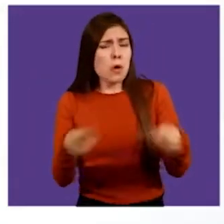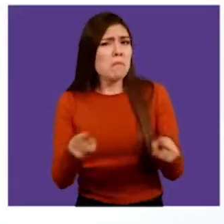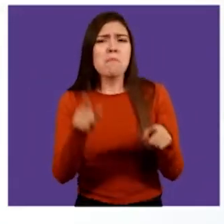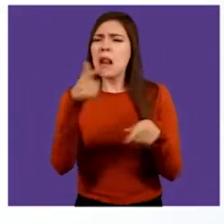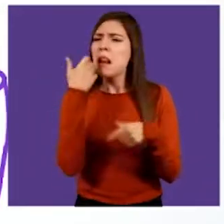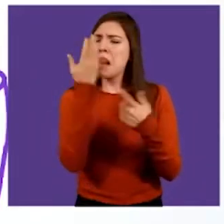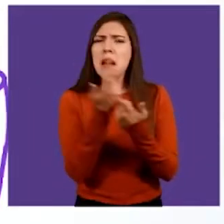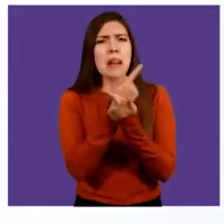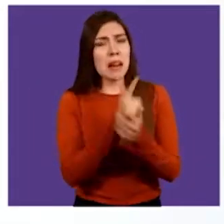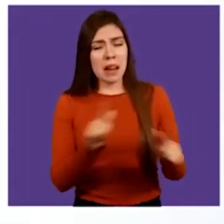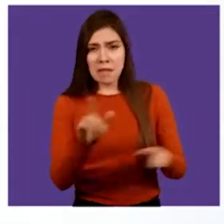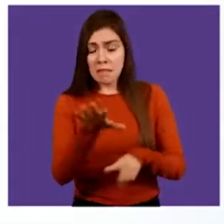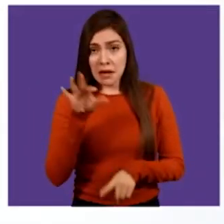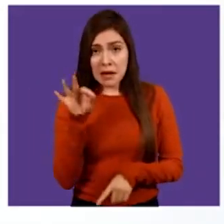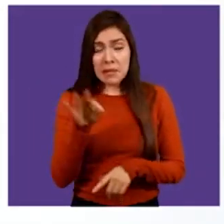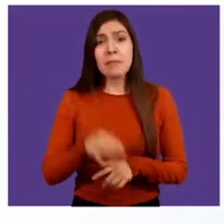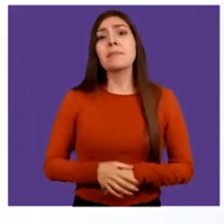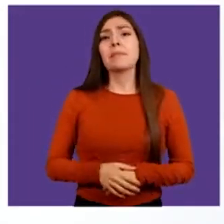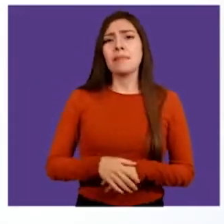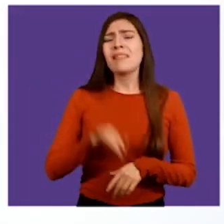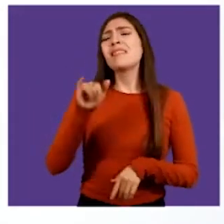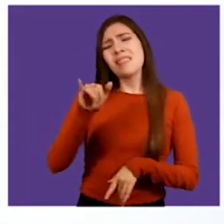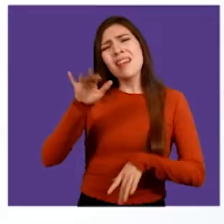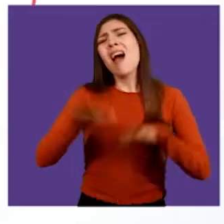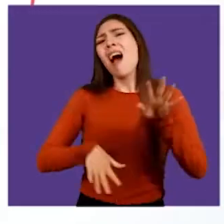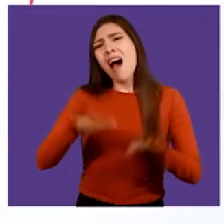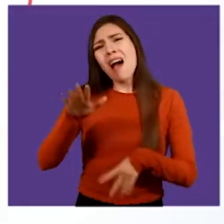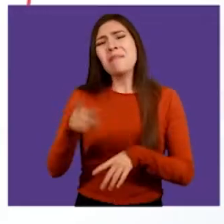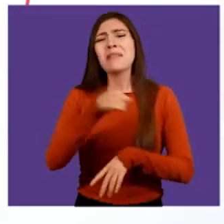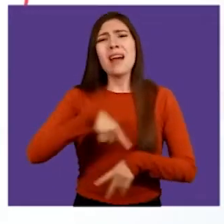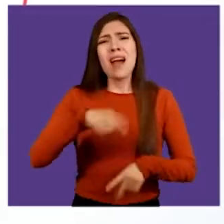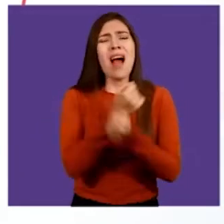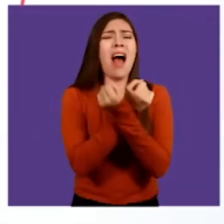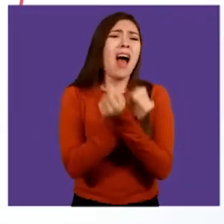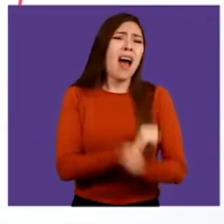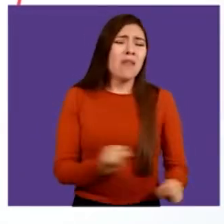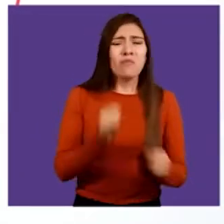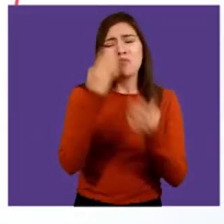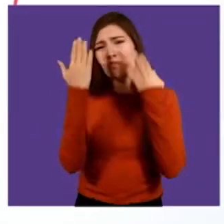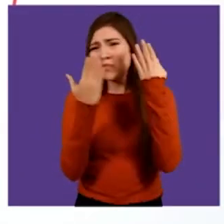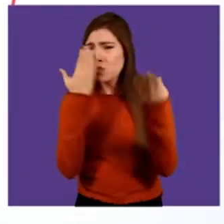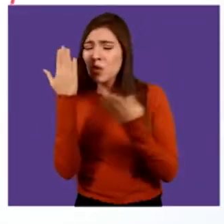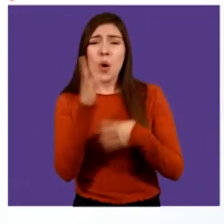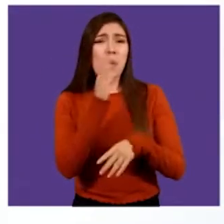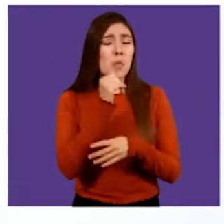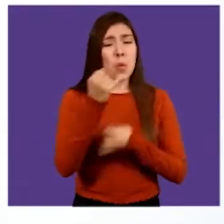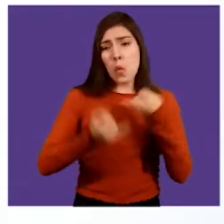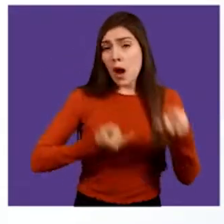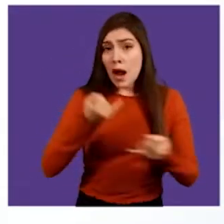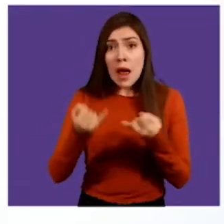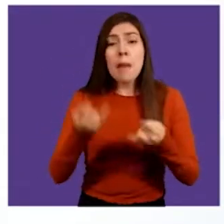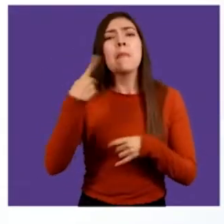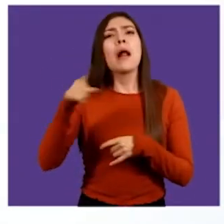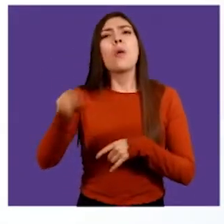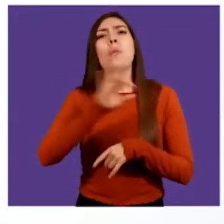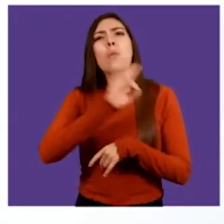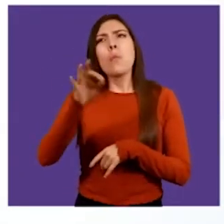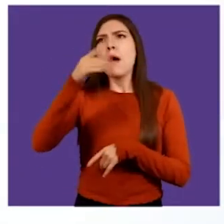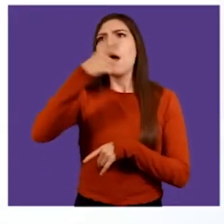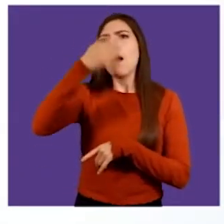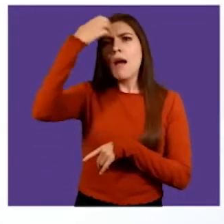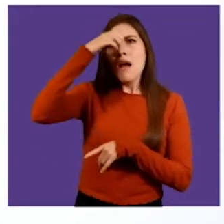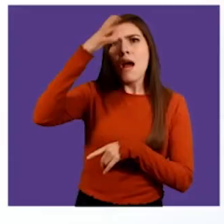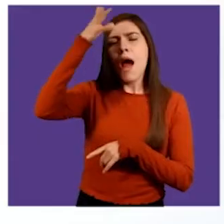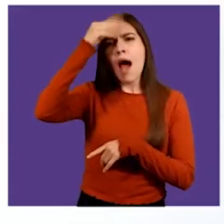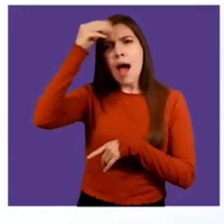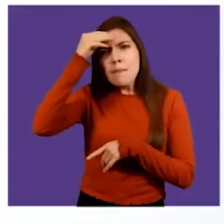una doctora, un músico o lo que tú quieras. Sí, lo sé, aunque a nos aburre estudiar y no podemos jugar,